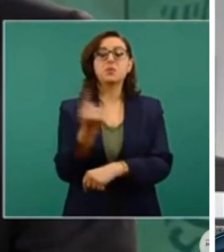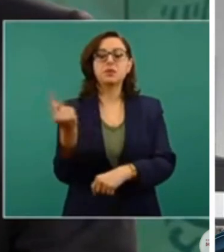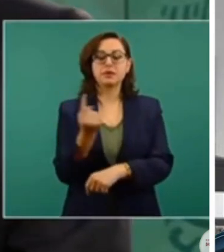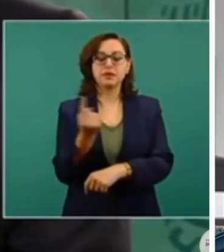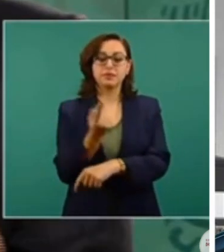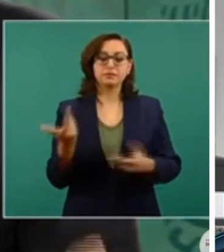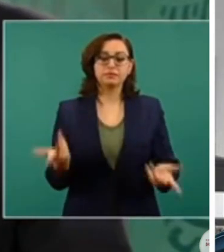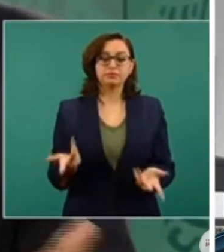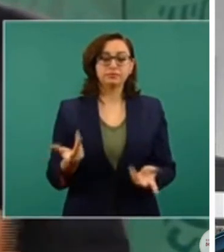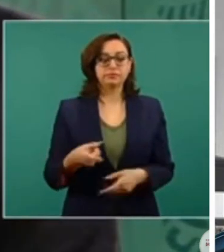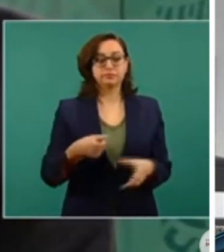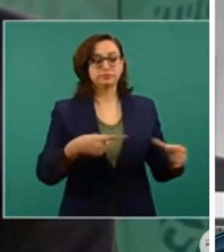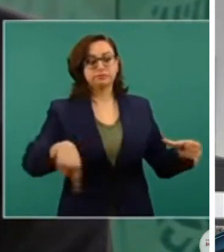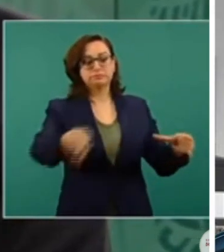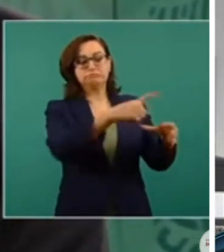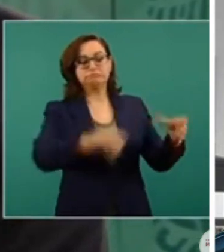que nos vaya mal,